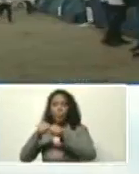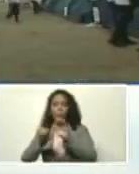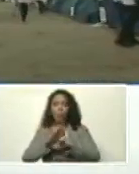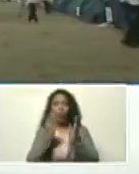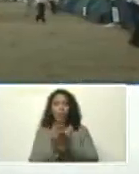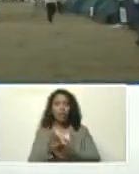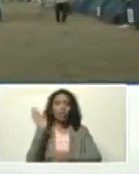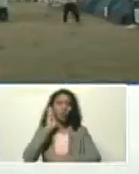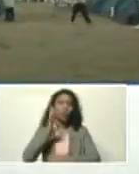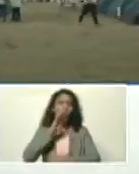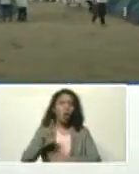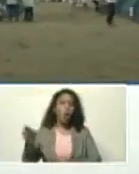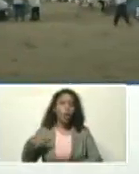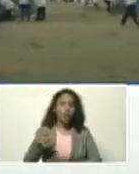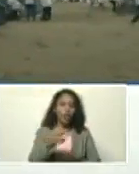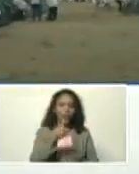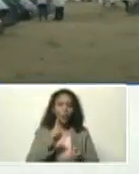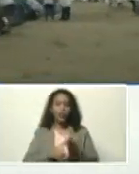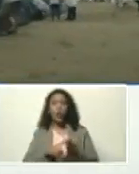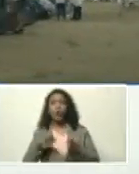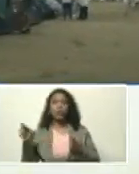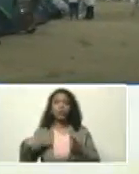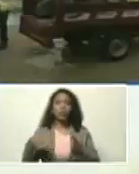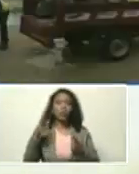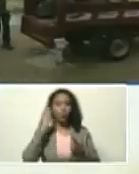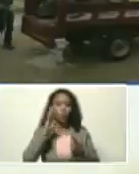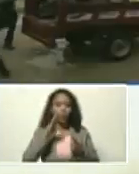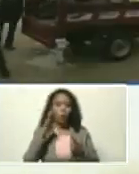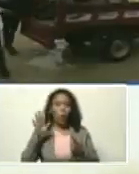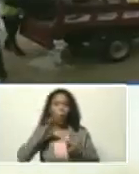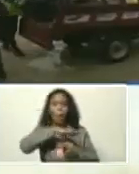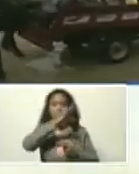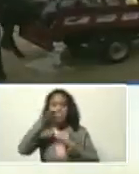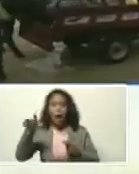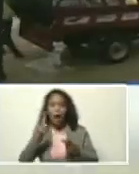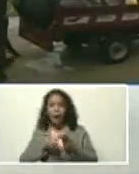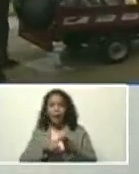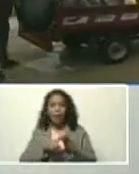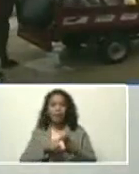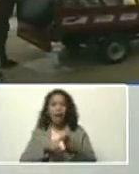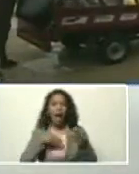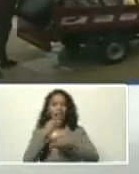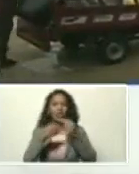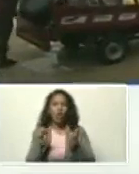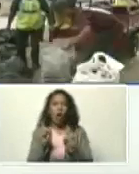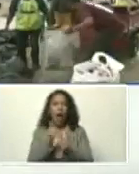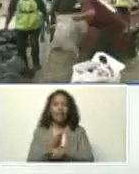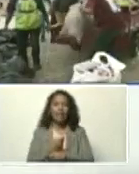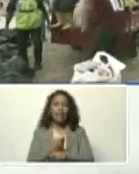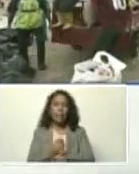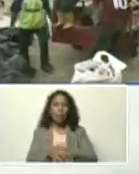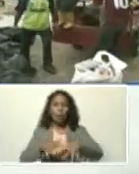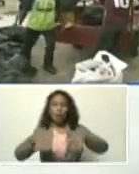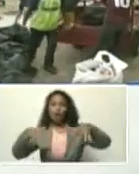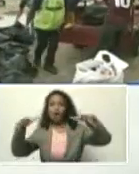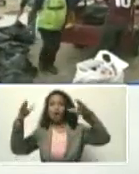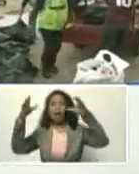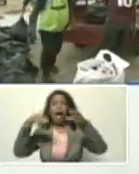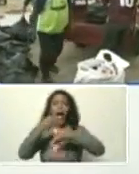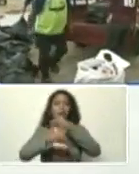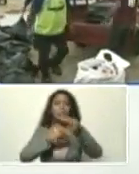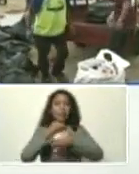contaminando ríos, contaminando mares, generando gases, de efecto